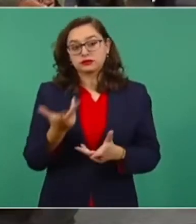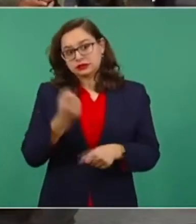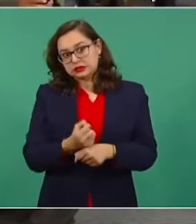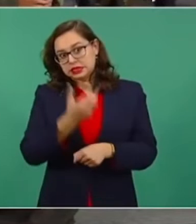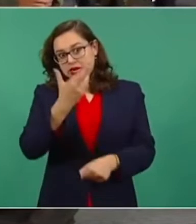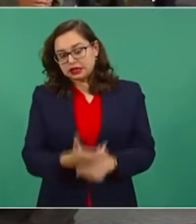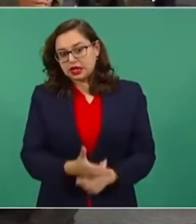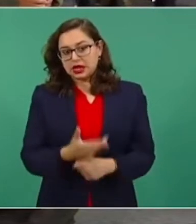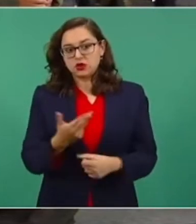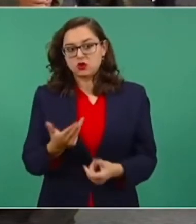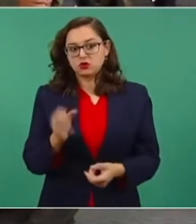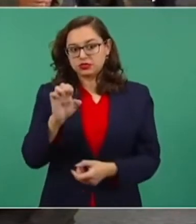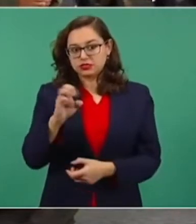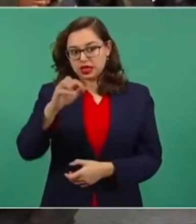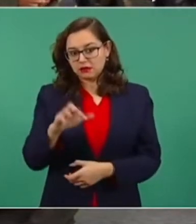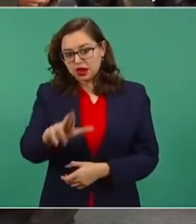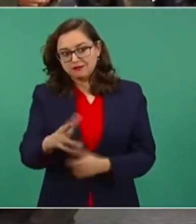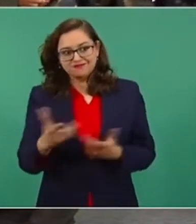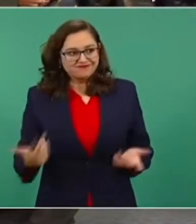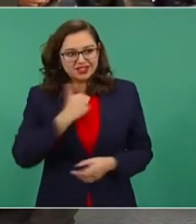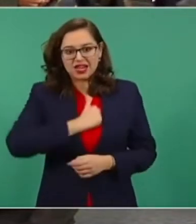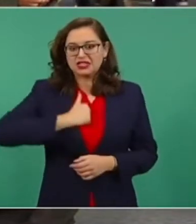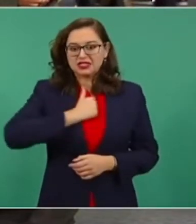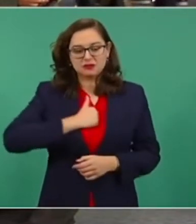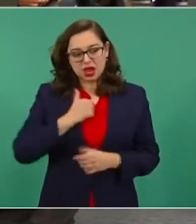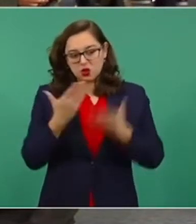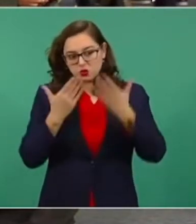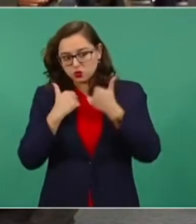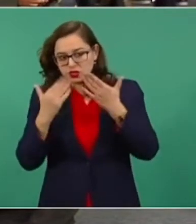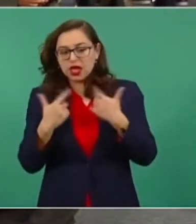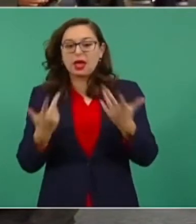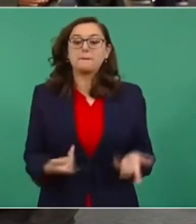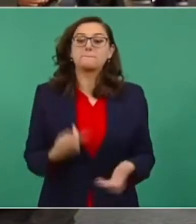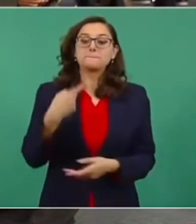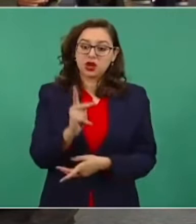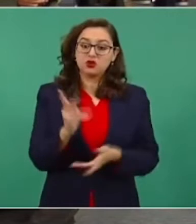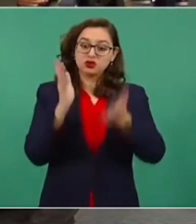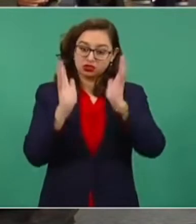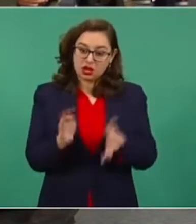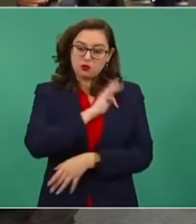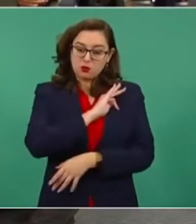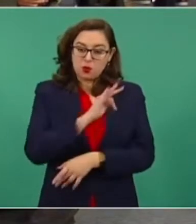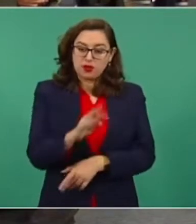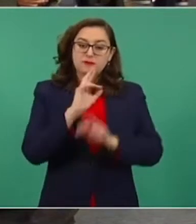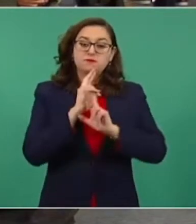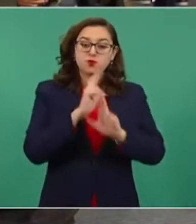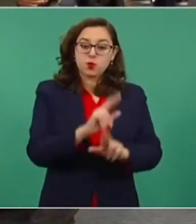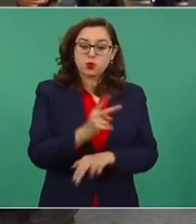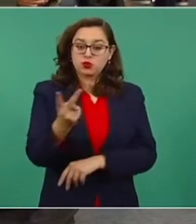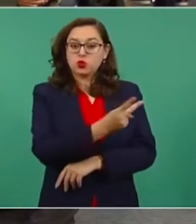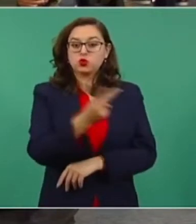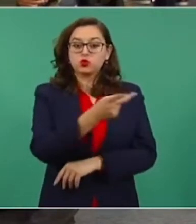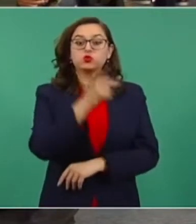no está, pero ver la posibilidad de que se les pudiera dar una respuesta ya a estas dos mujeres